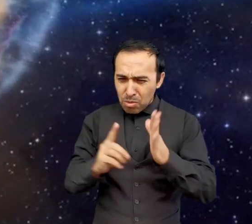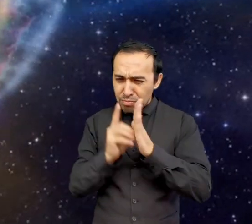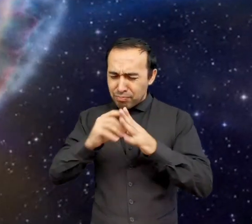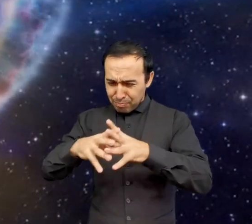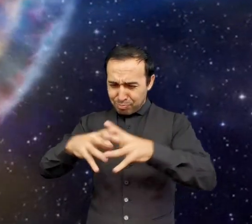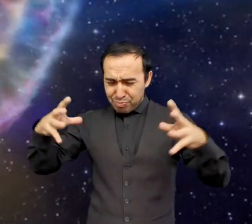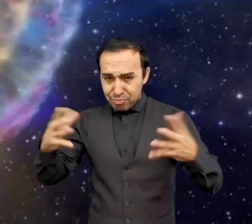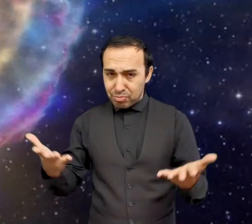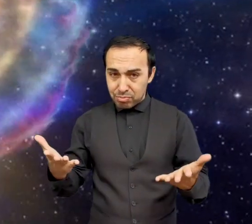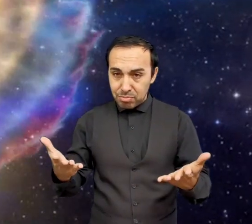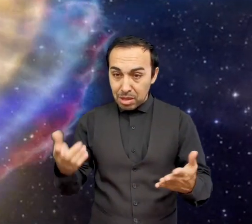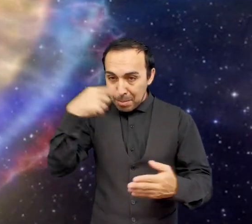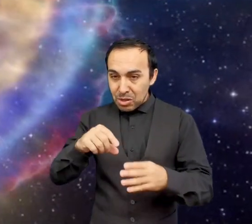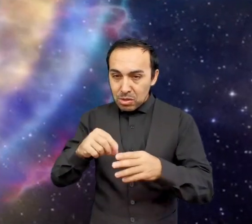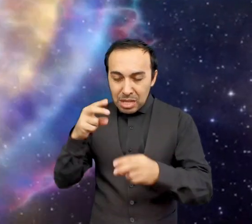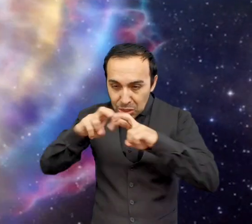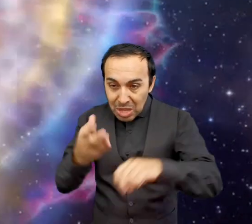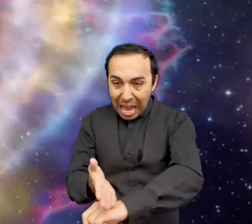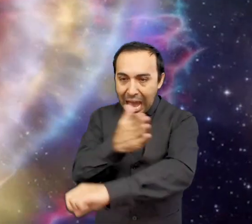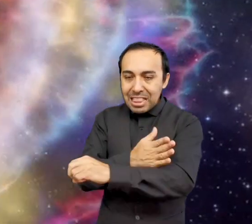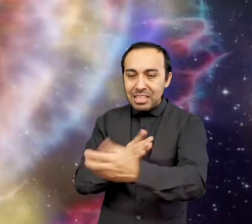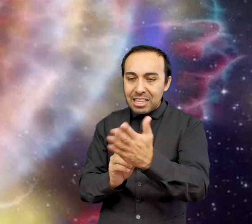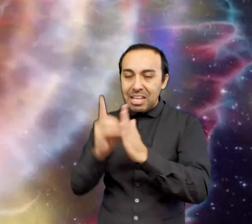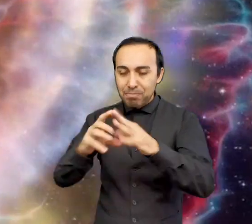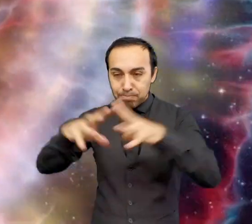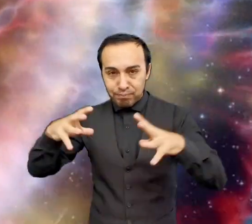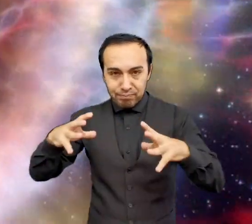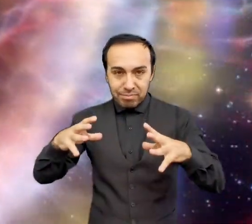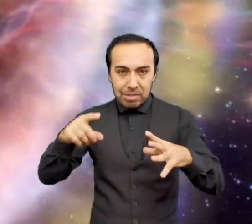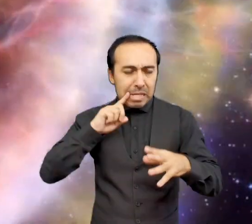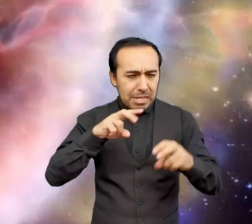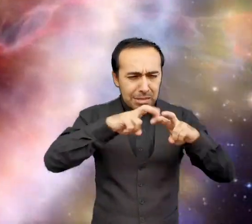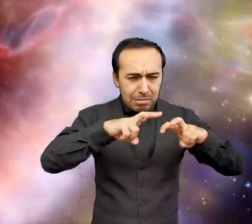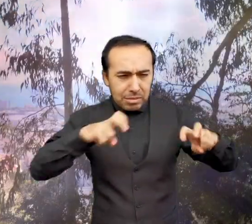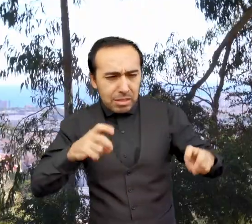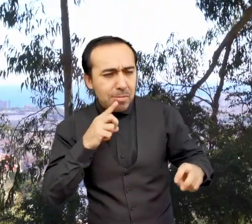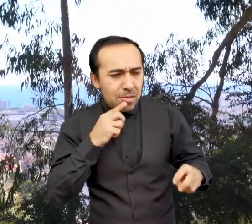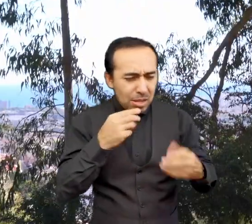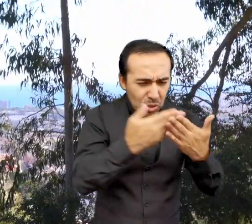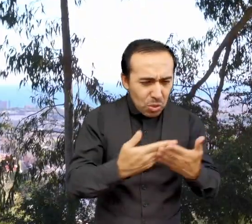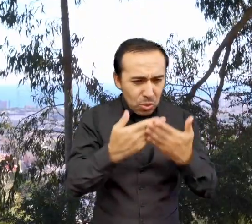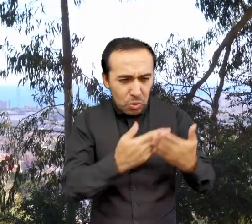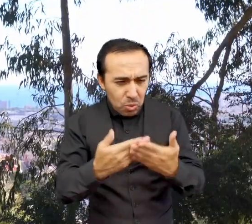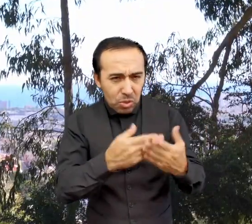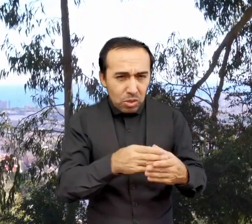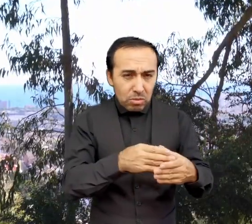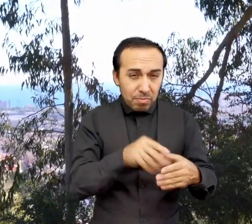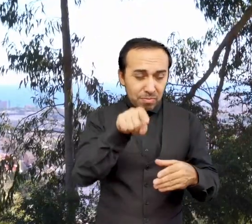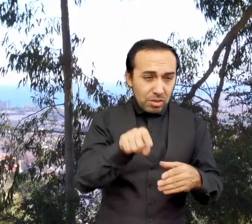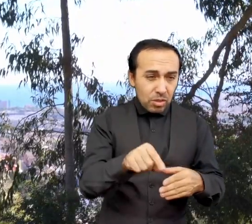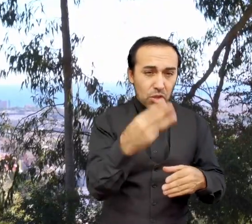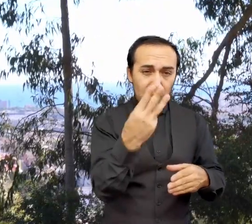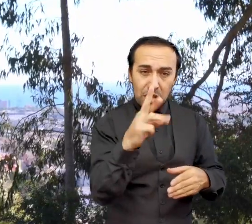ha derivado a Poisson. En cuanto a las estrellas masivas, colabora en estudios de binarias con componentes O y WR